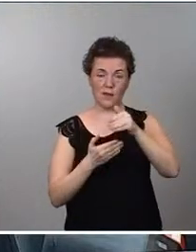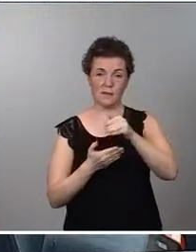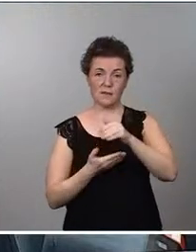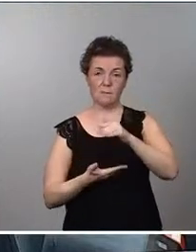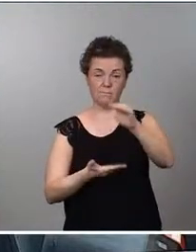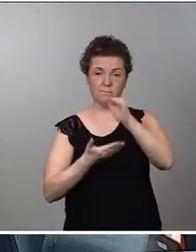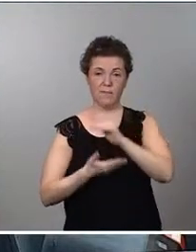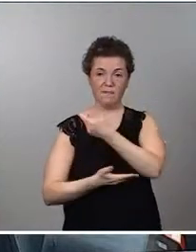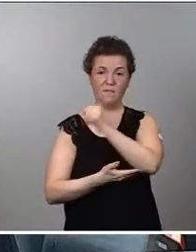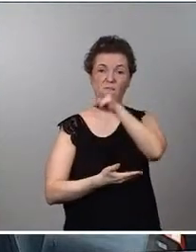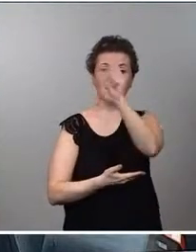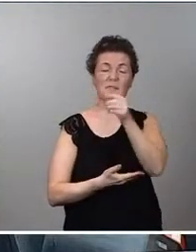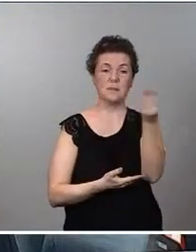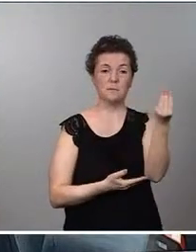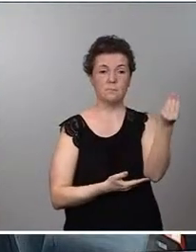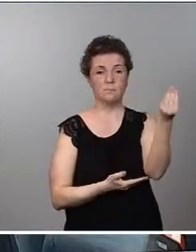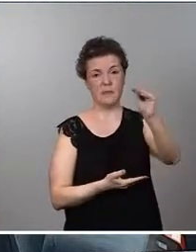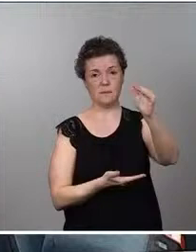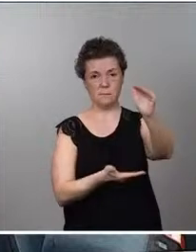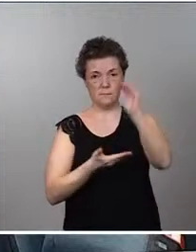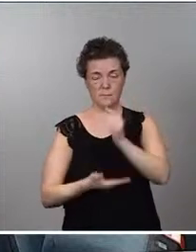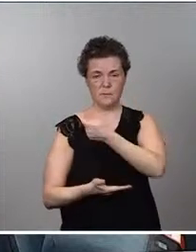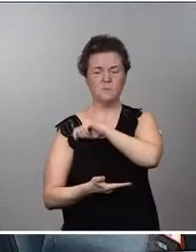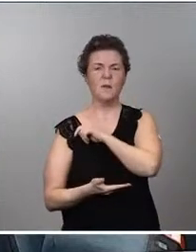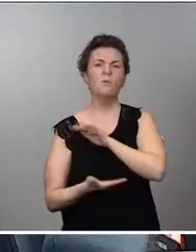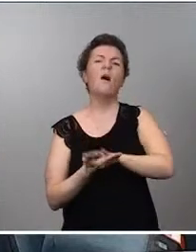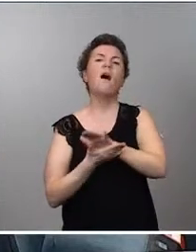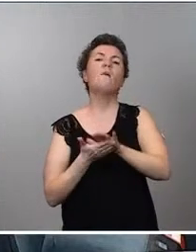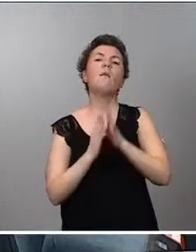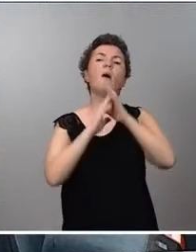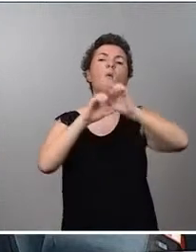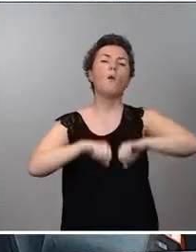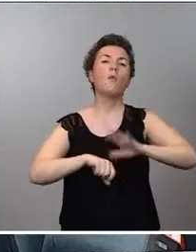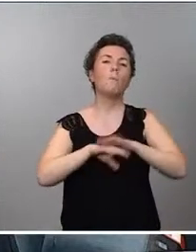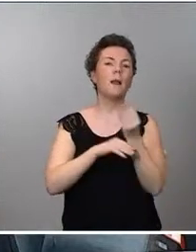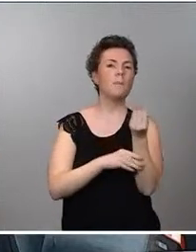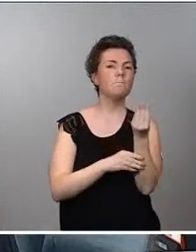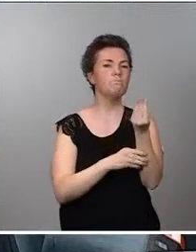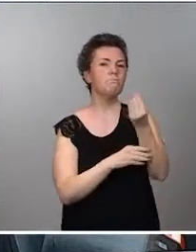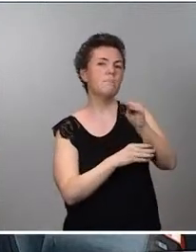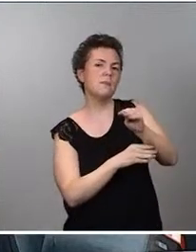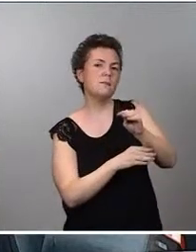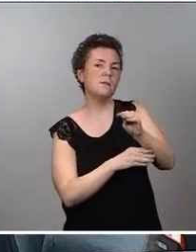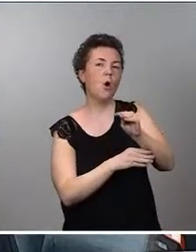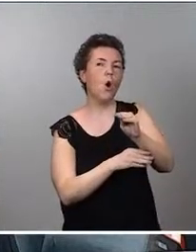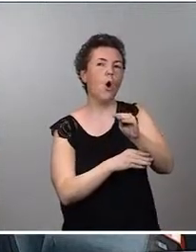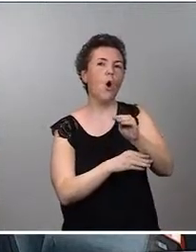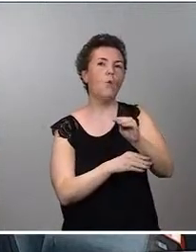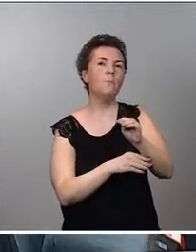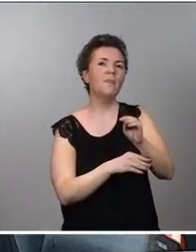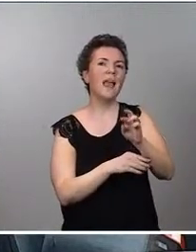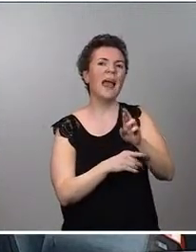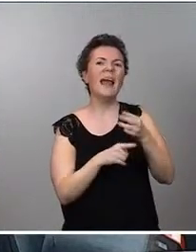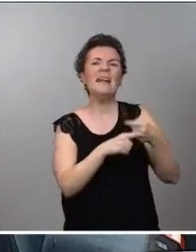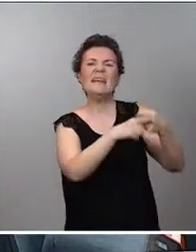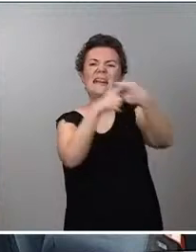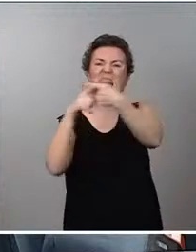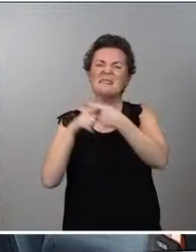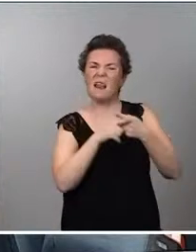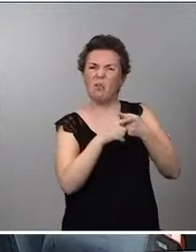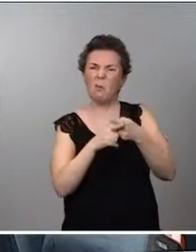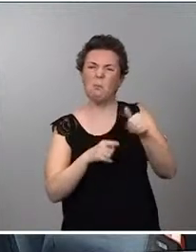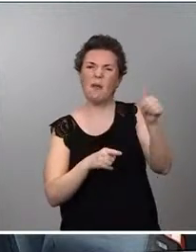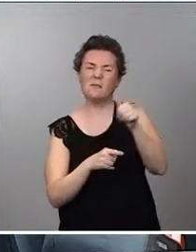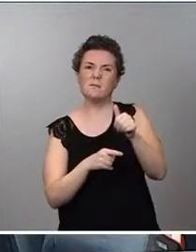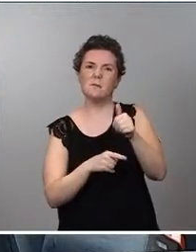España. Ha hablado usted hoy de acuerdo para adicionar o acuerdo de reasignación. Quería preguntarle sobre el origen de las vacunas,